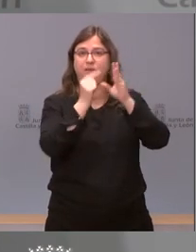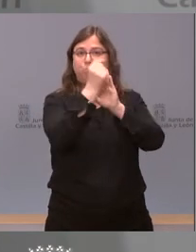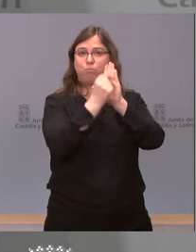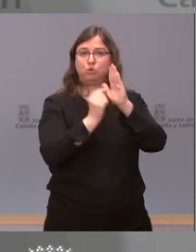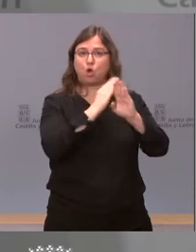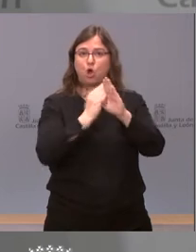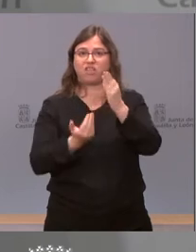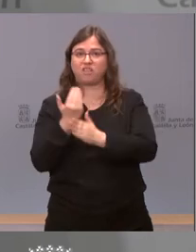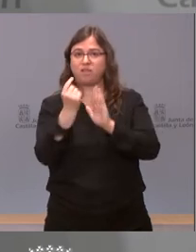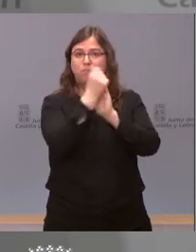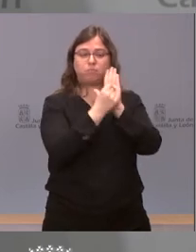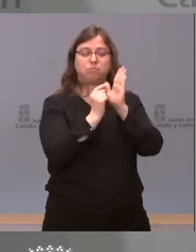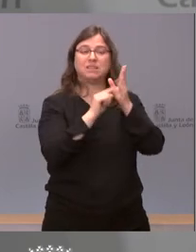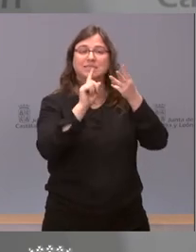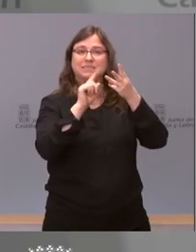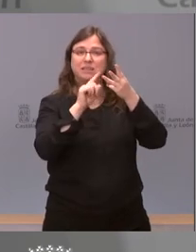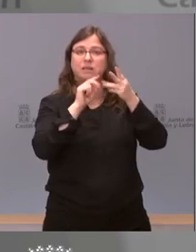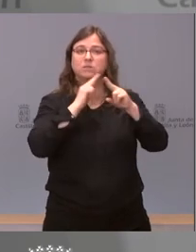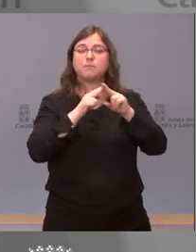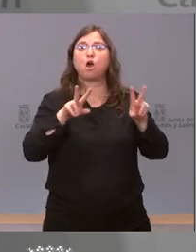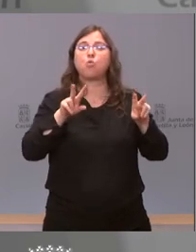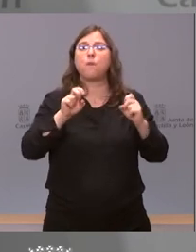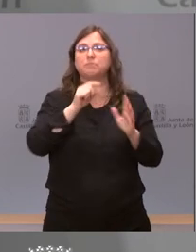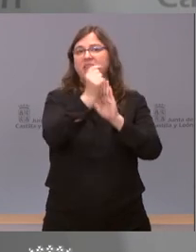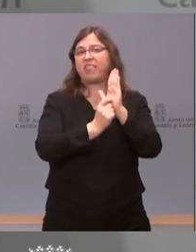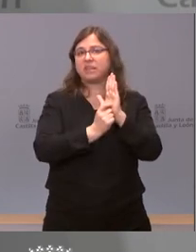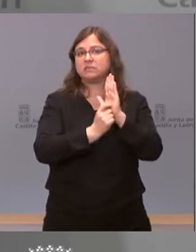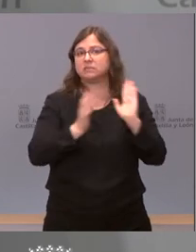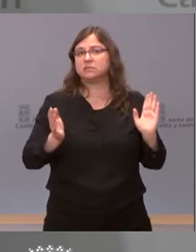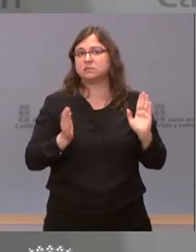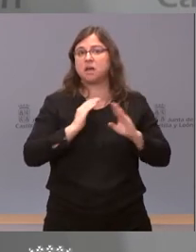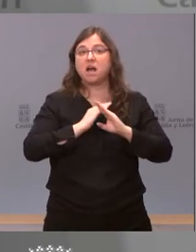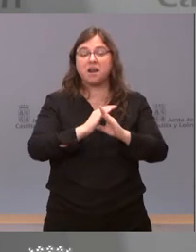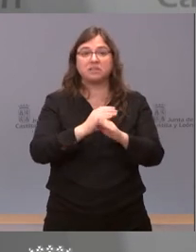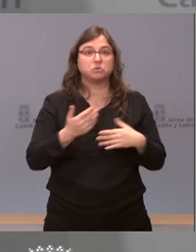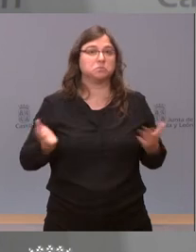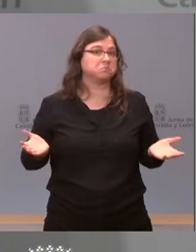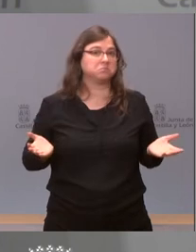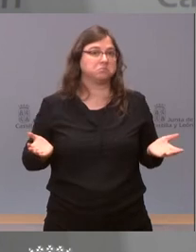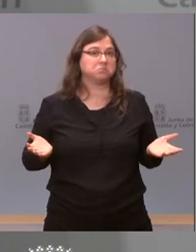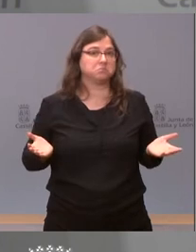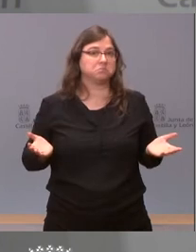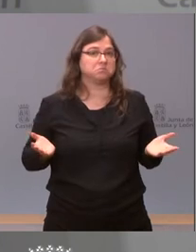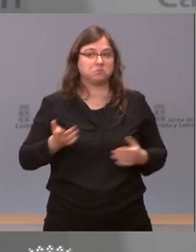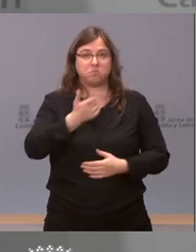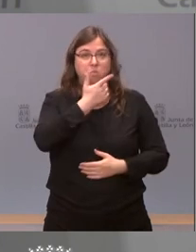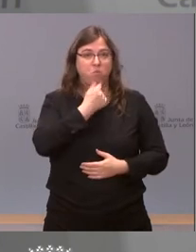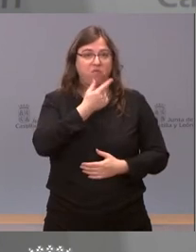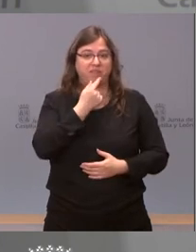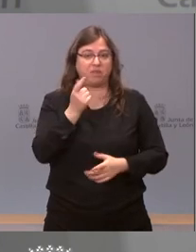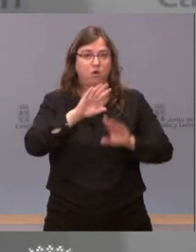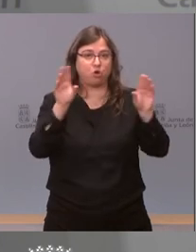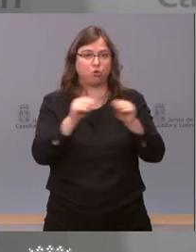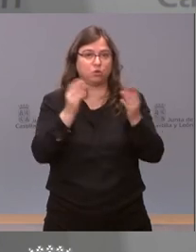medidas nuevas medidas y el resto es bastante fácil de sacar las conclusiones